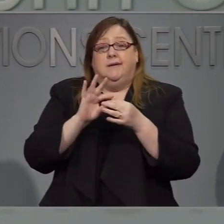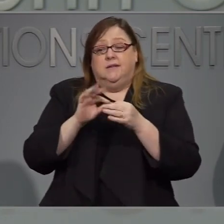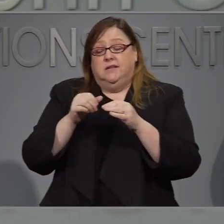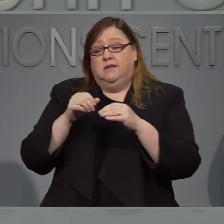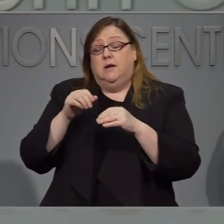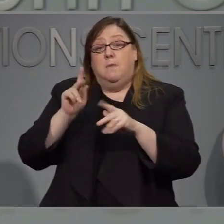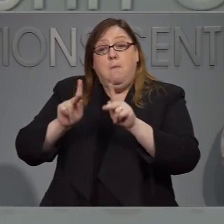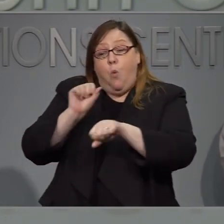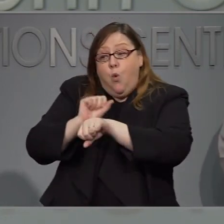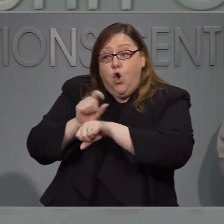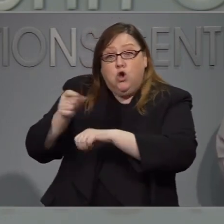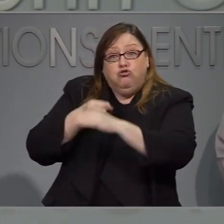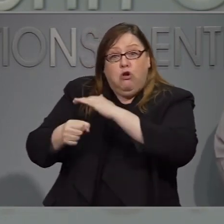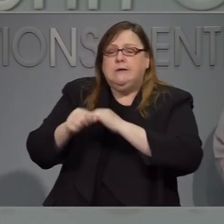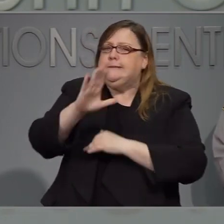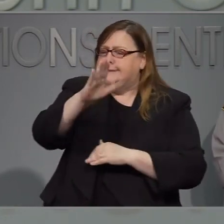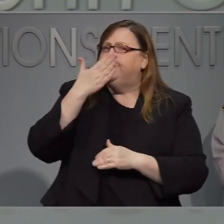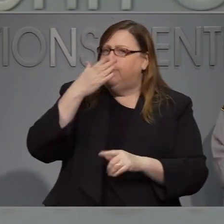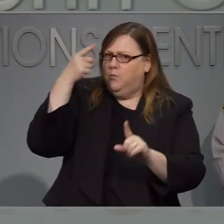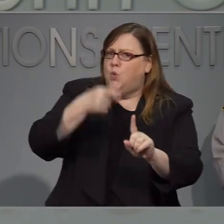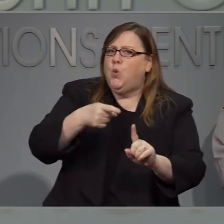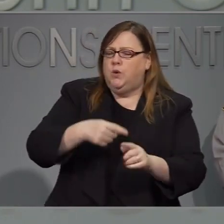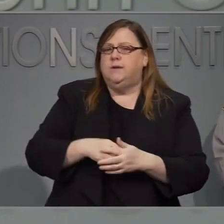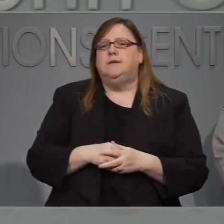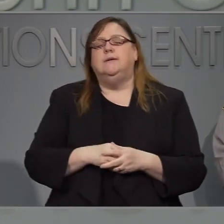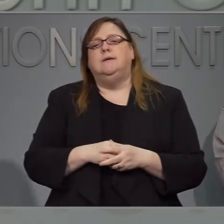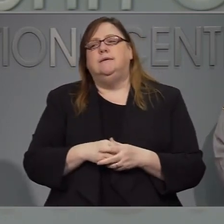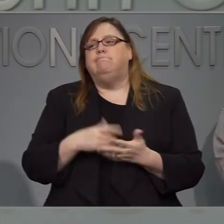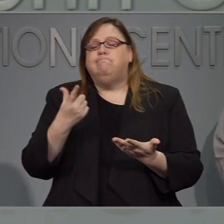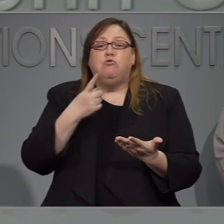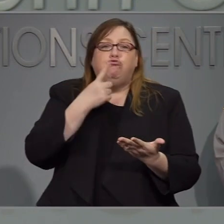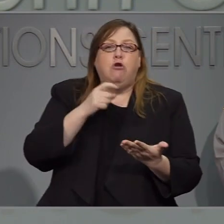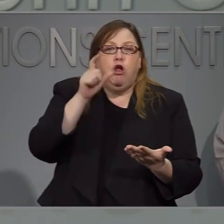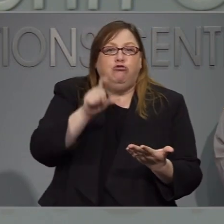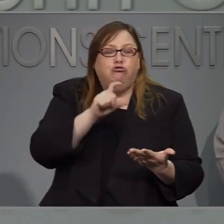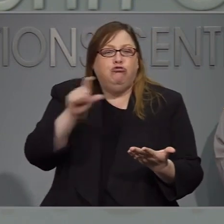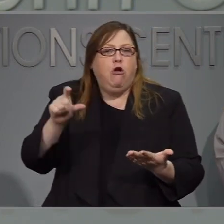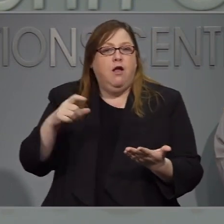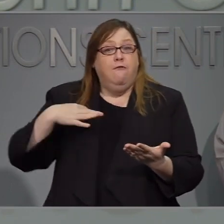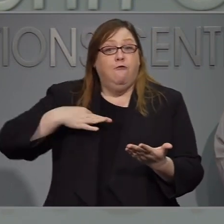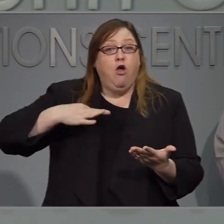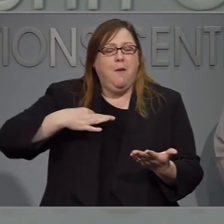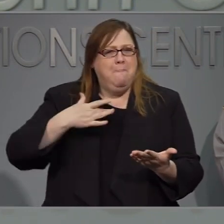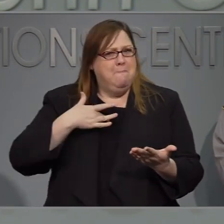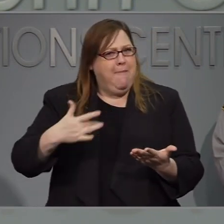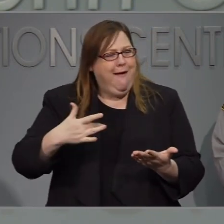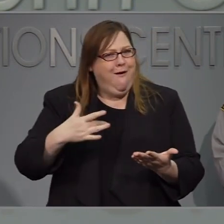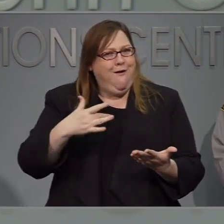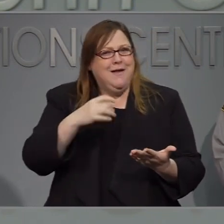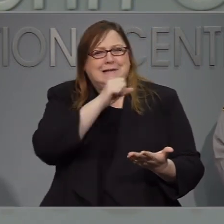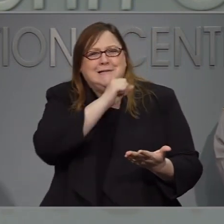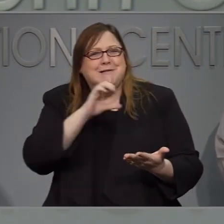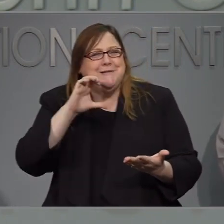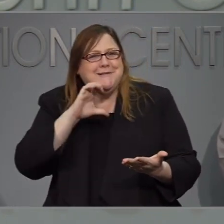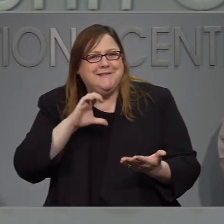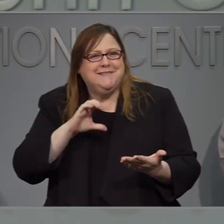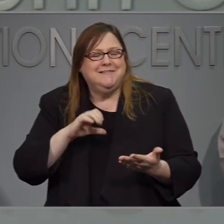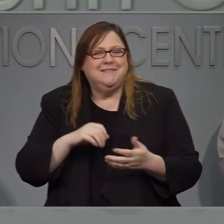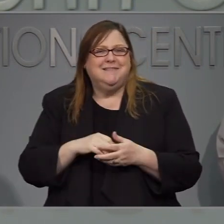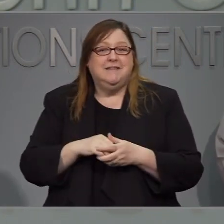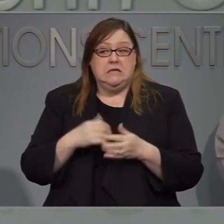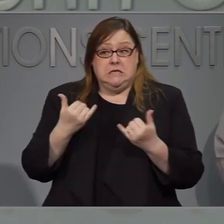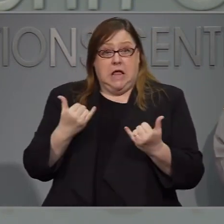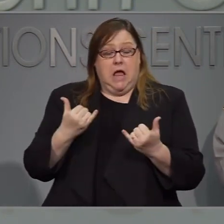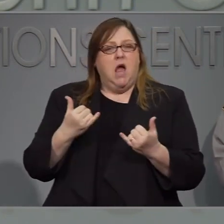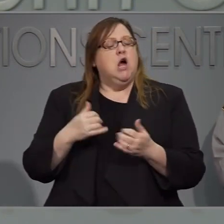y en los albergues. Muchas veces los trabajadores son mayores de edad y. Hay menos de